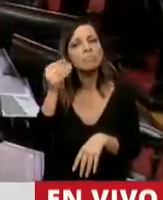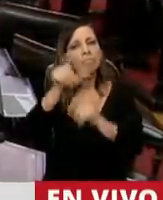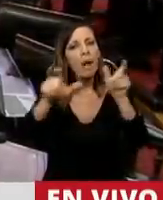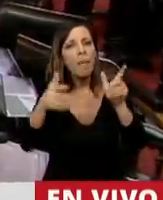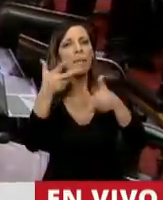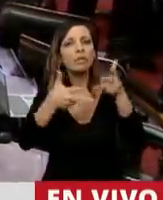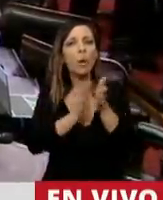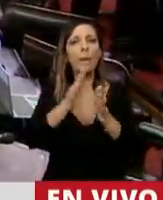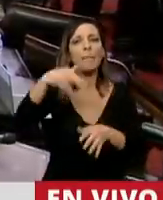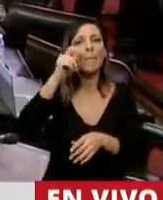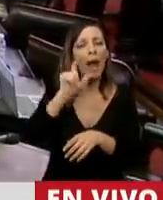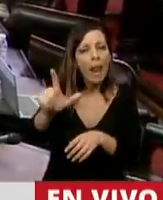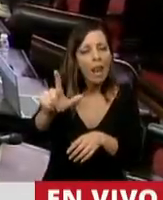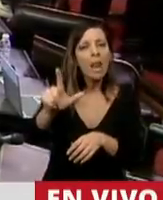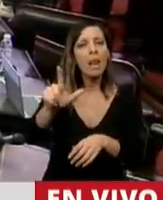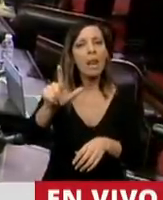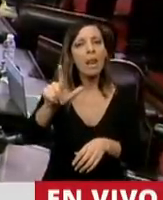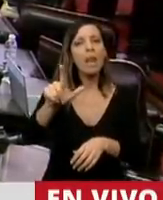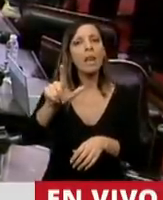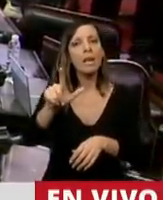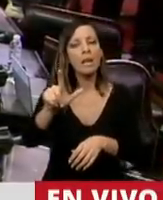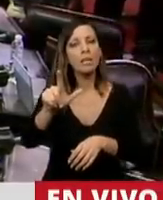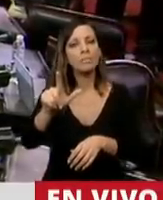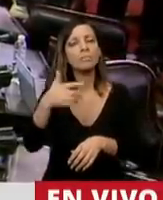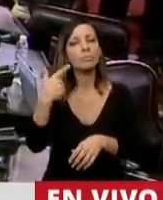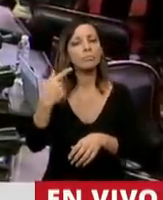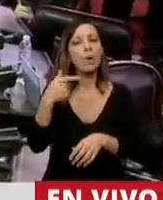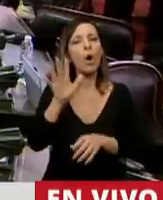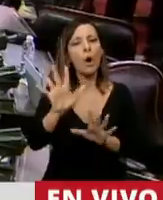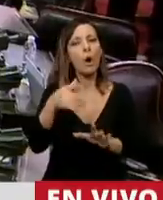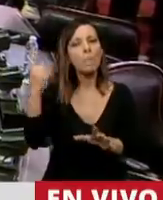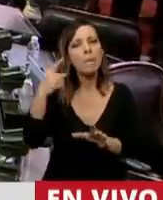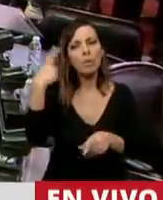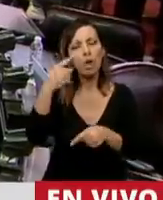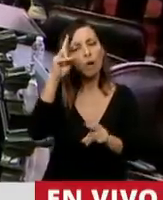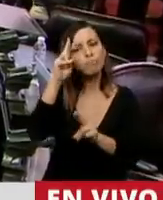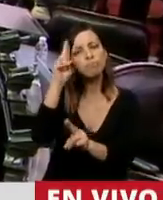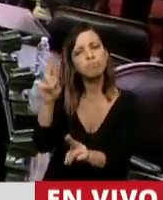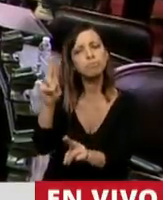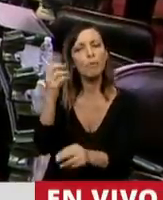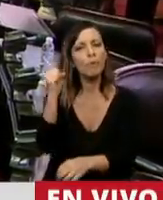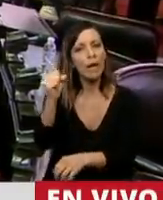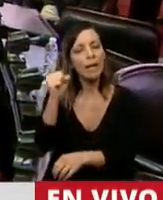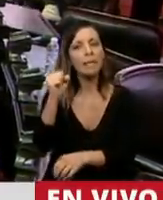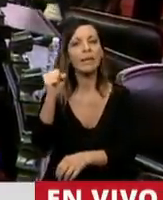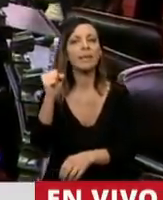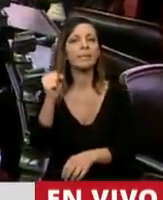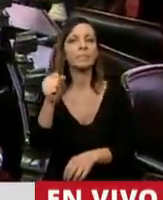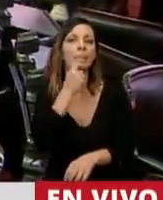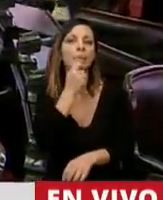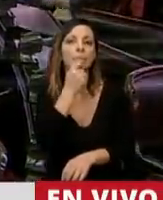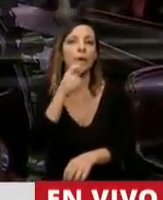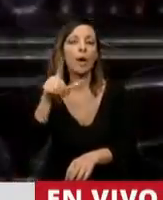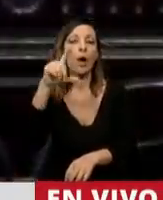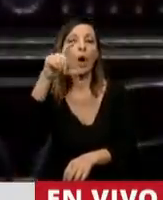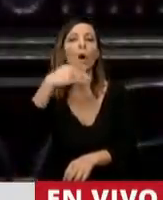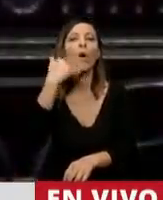moral como si el presidente al que siguieron a rajatabla, incluso en el peor de los errores, fuera Juan Carr.